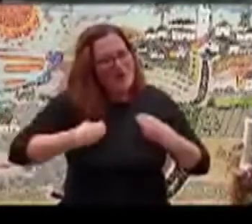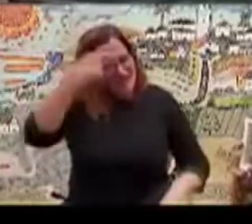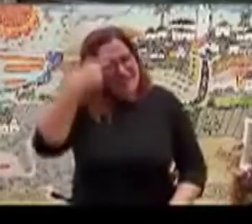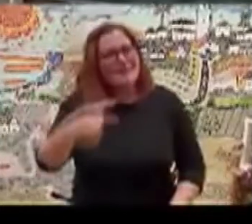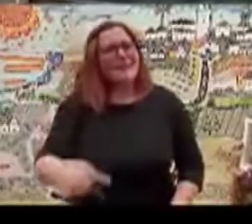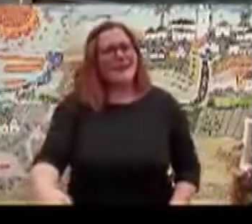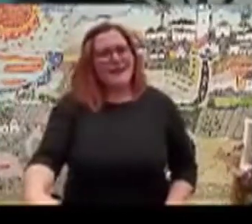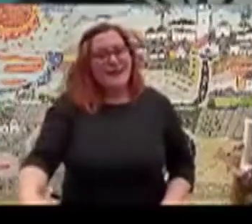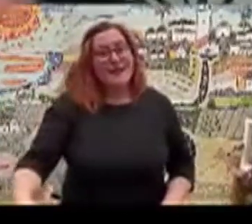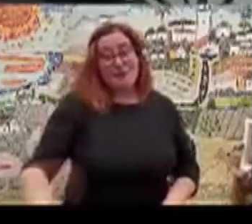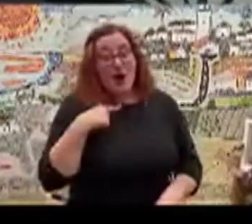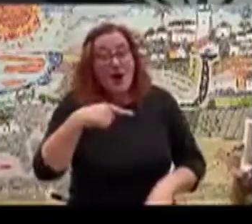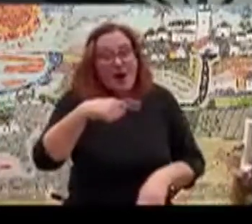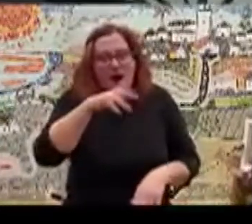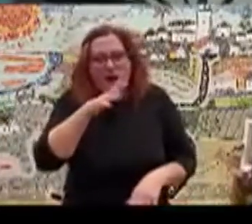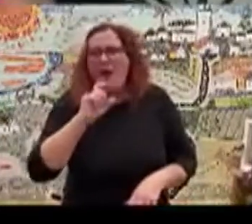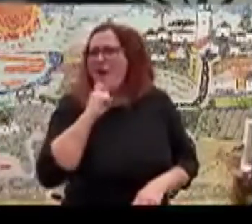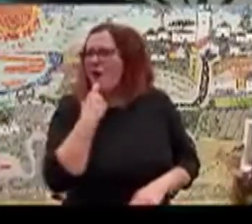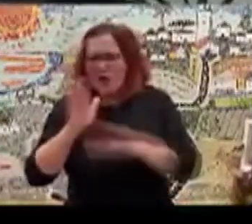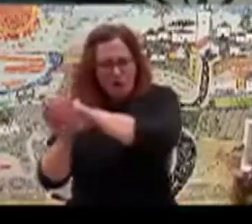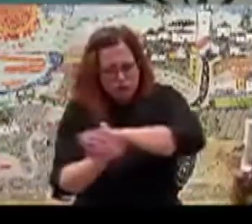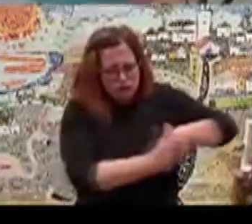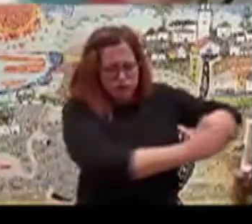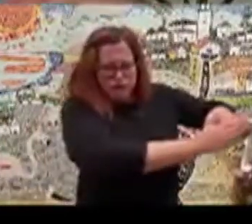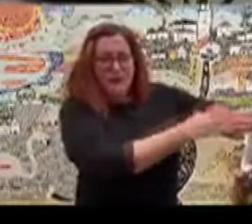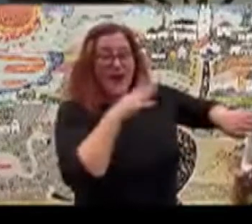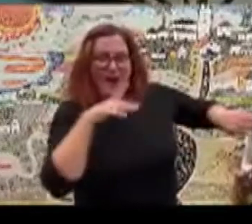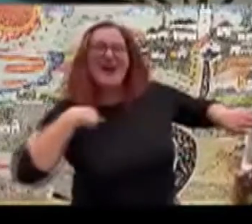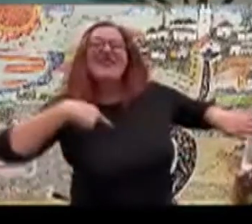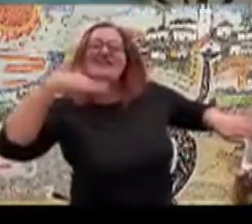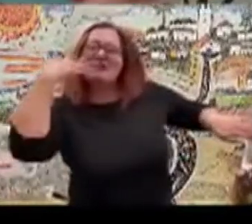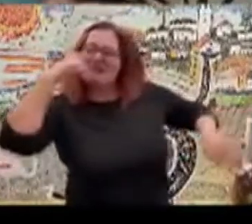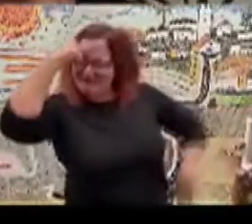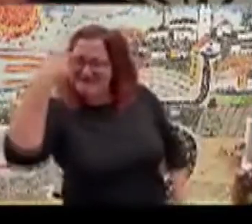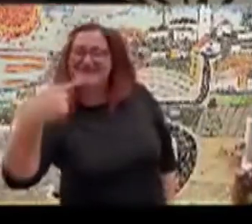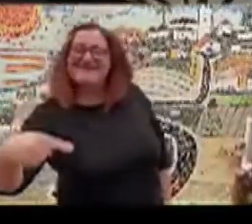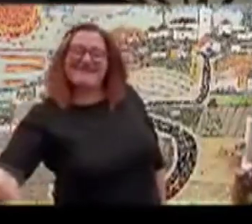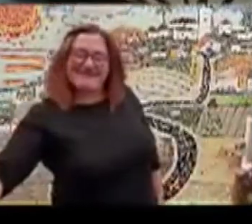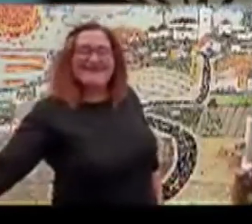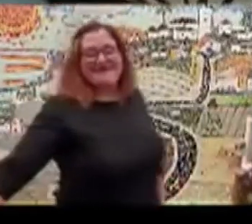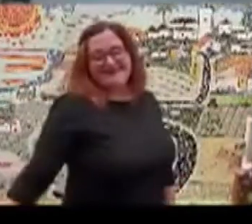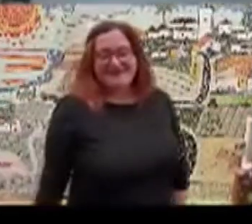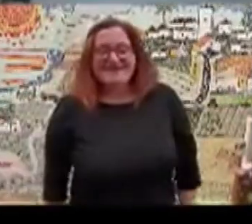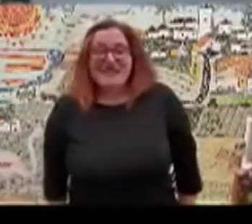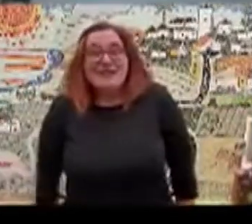es vivir. No hay tiempo para odiar a nadie. Ahora sé reír.